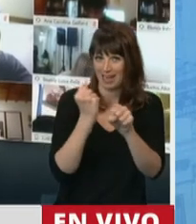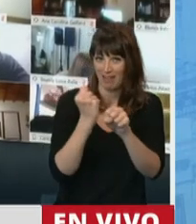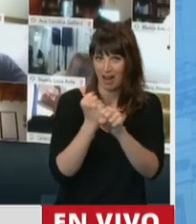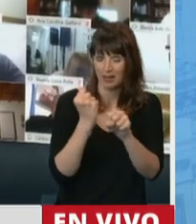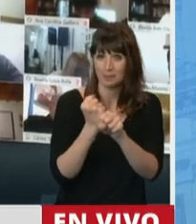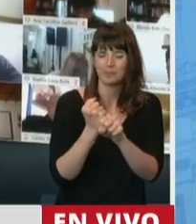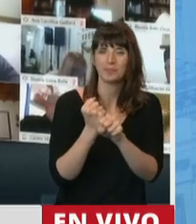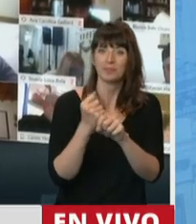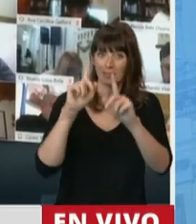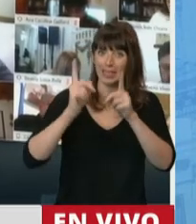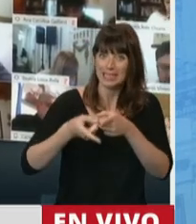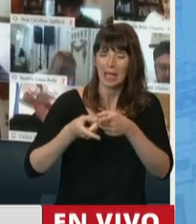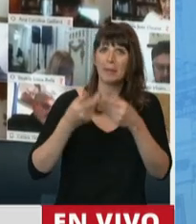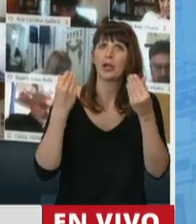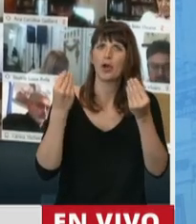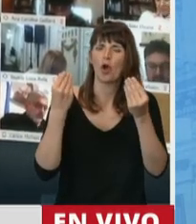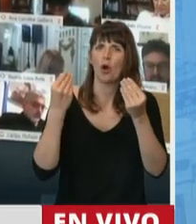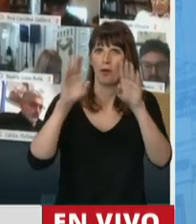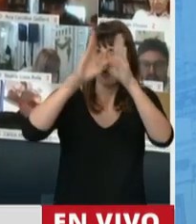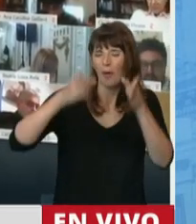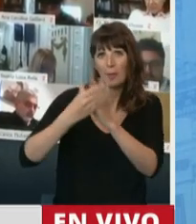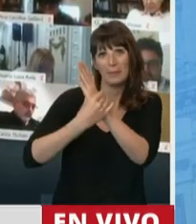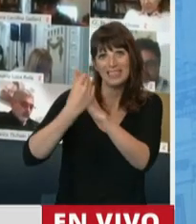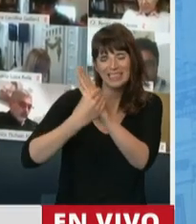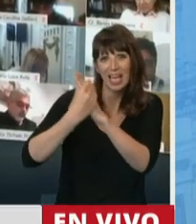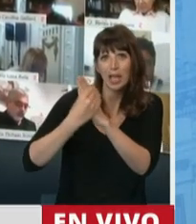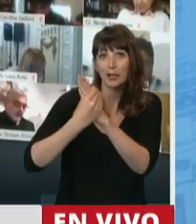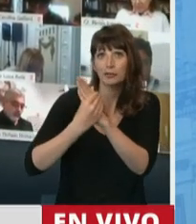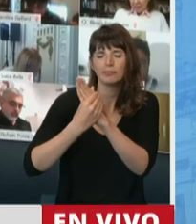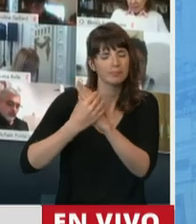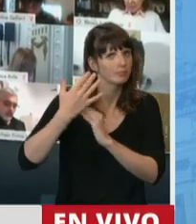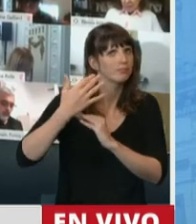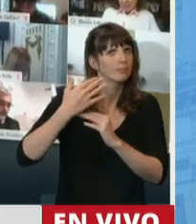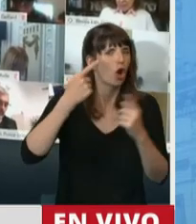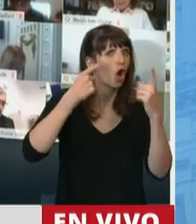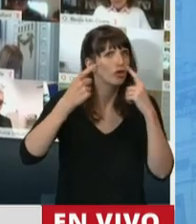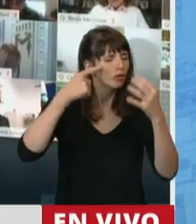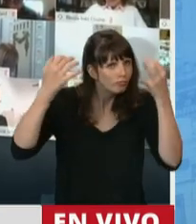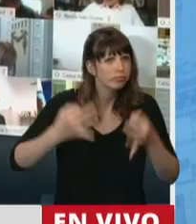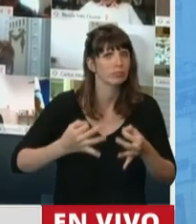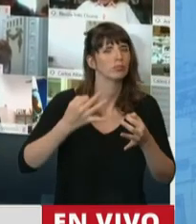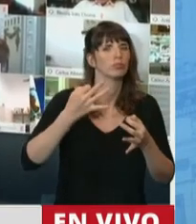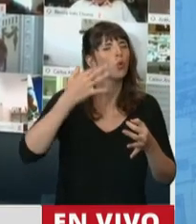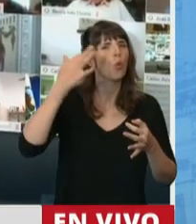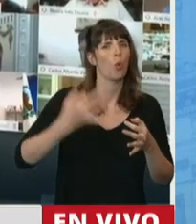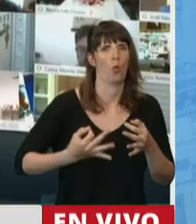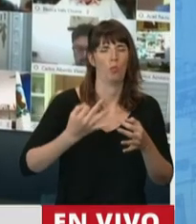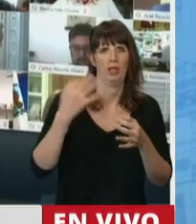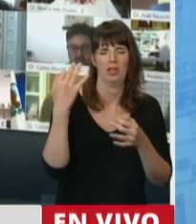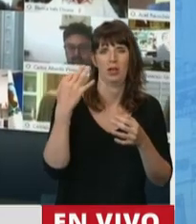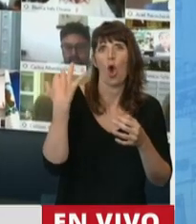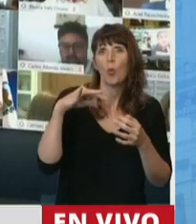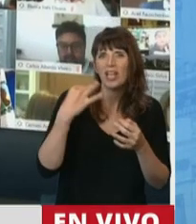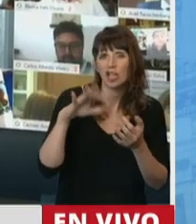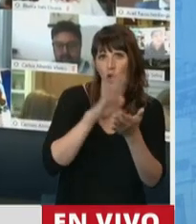adapta esta autoridad de aplicación a que efectivamente se dé cumplimiento a las nuevas obligaciones que va a tener